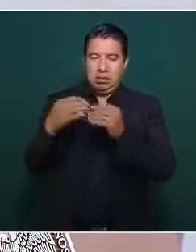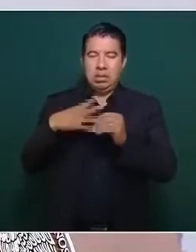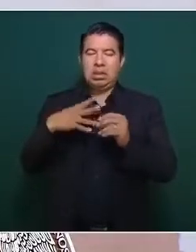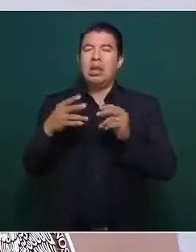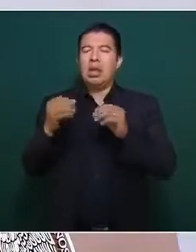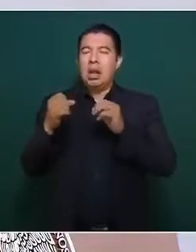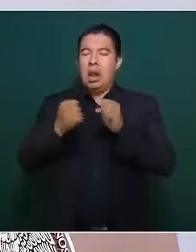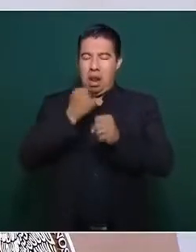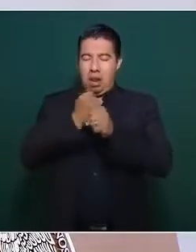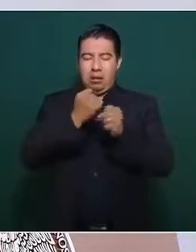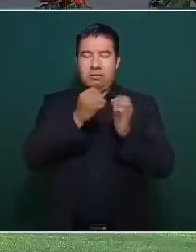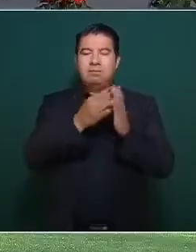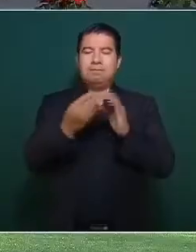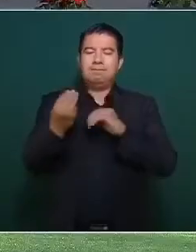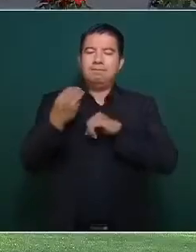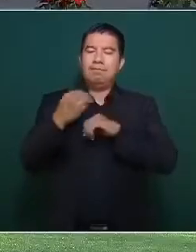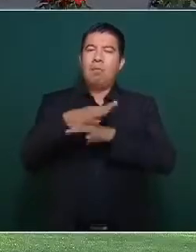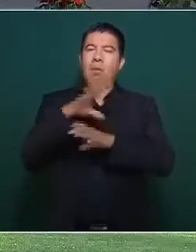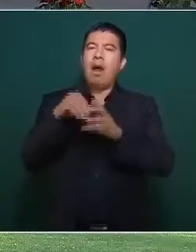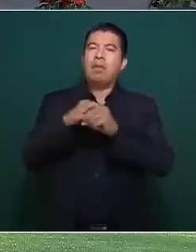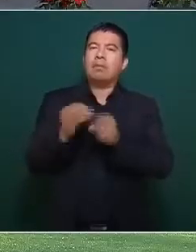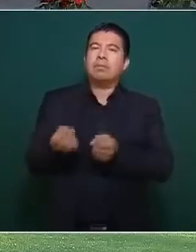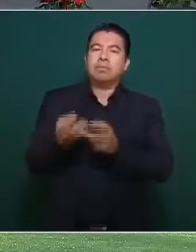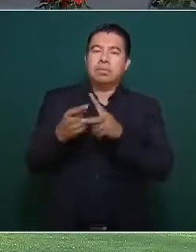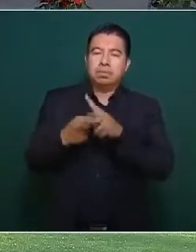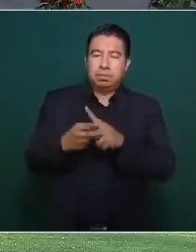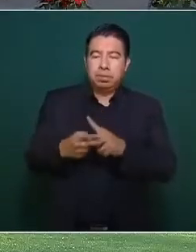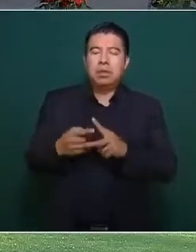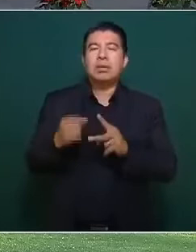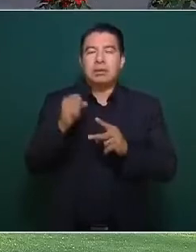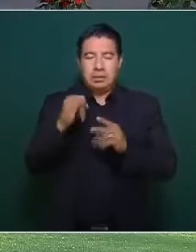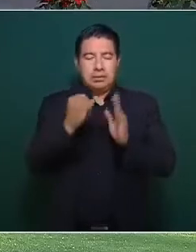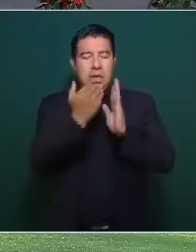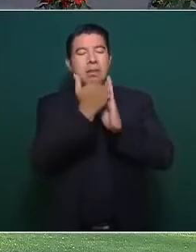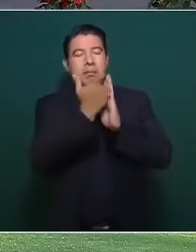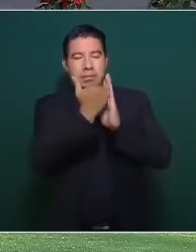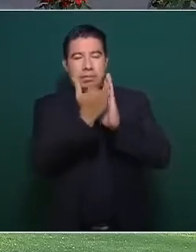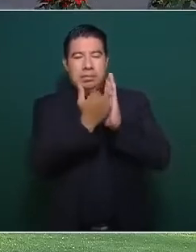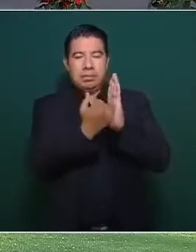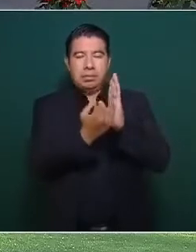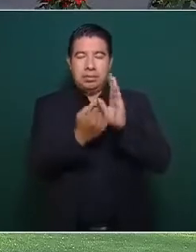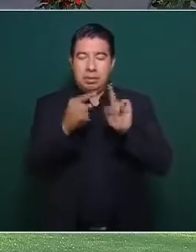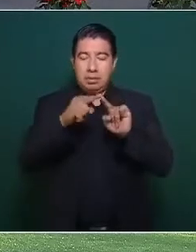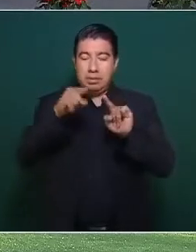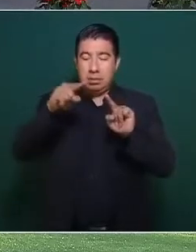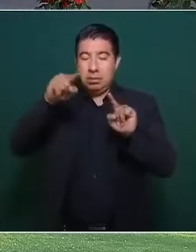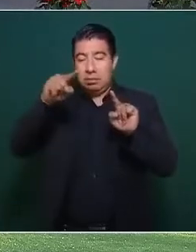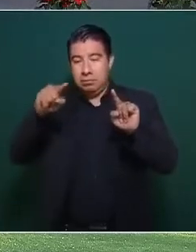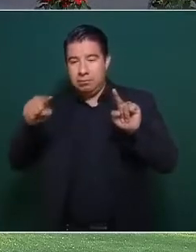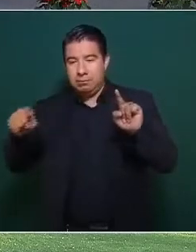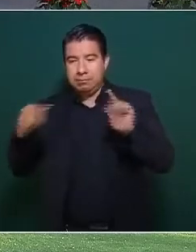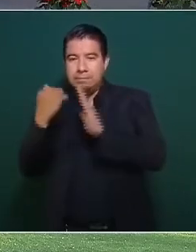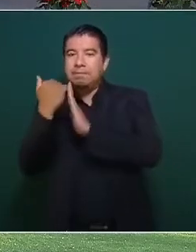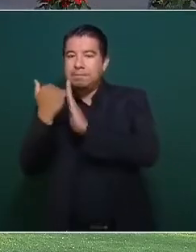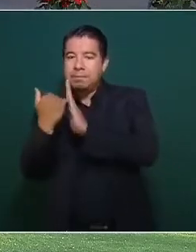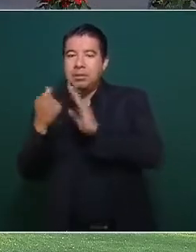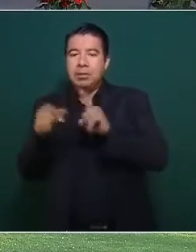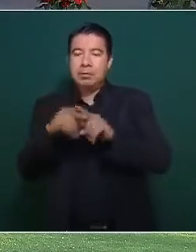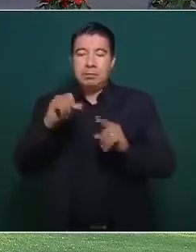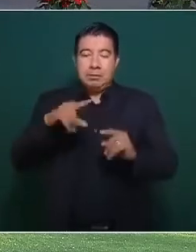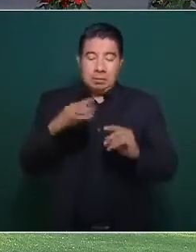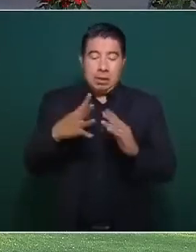acumulado anual, vemos la tendencia que tiene hacia la baja el delito de robo a casa habitación. En homicidios